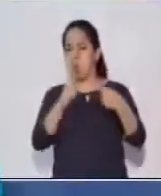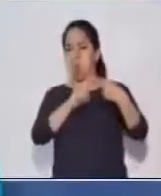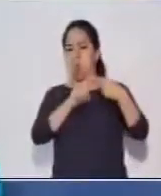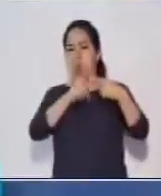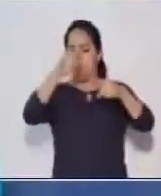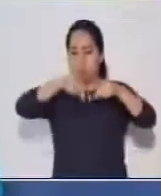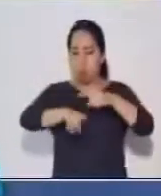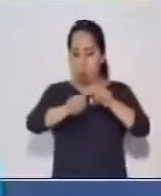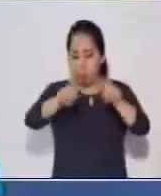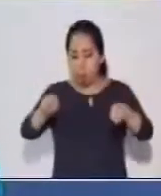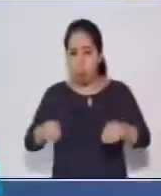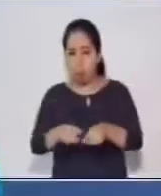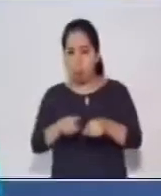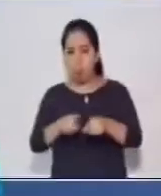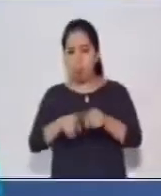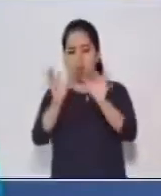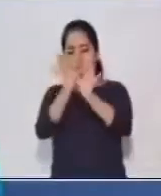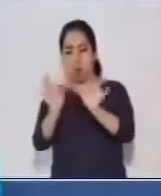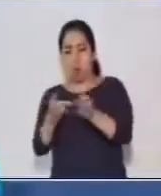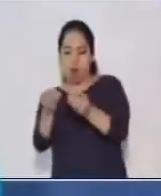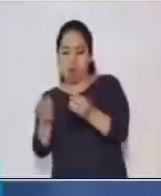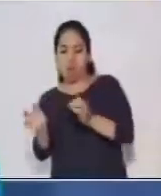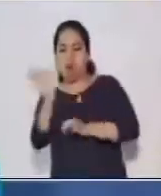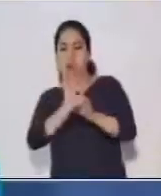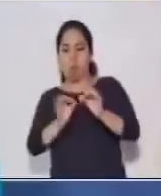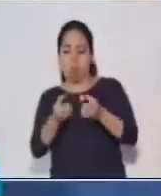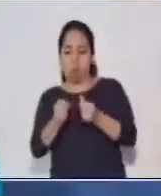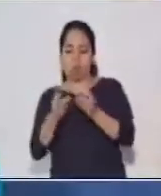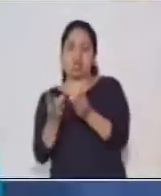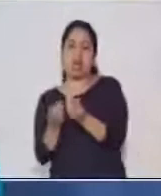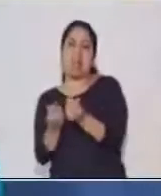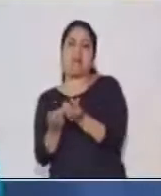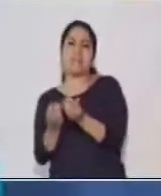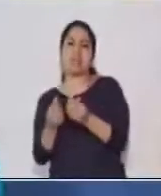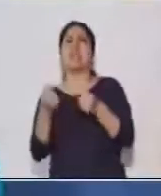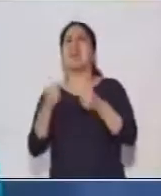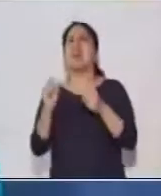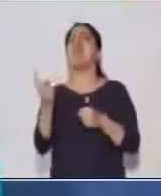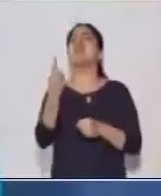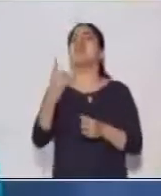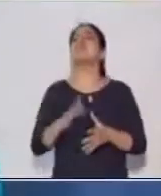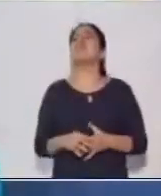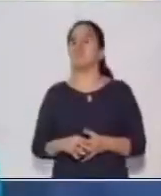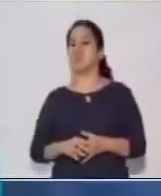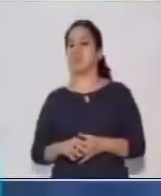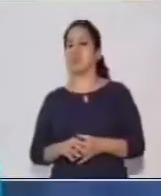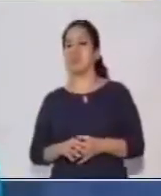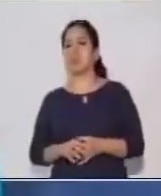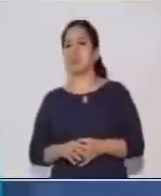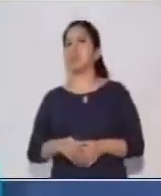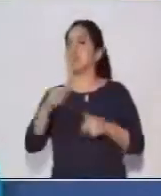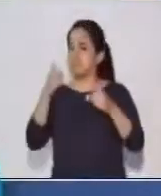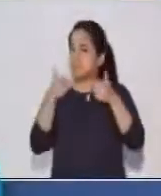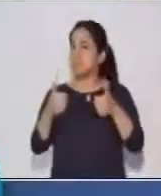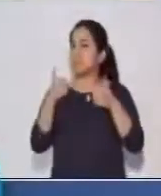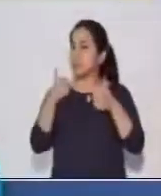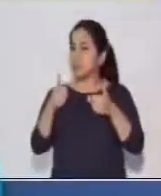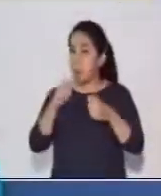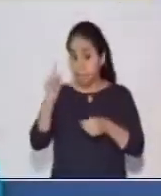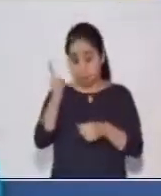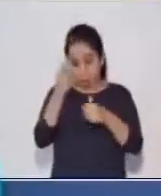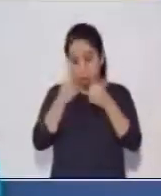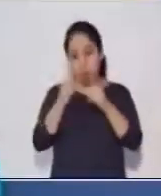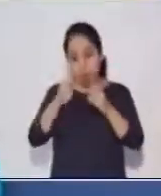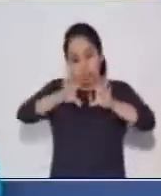forma con los moldes o prepara la masa. ¿Qué será lo que hacía primero? Muy bien, excelente. Prepara la